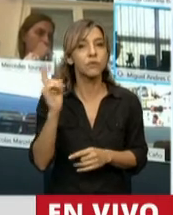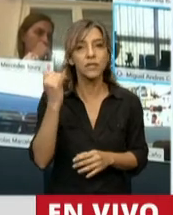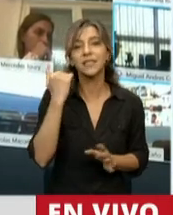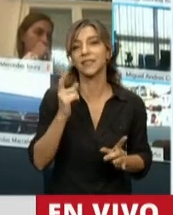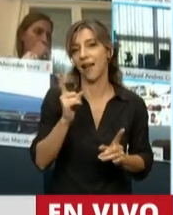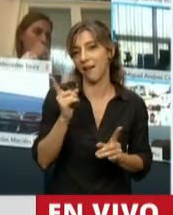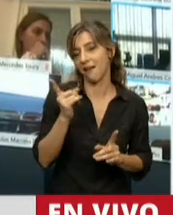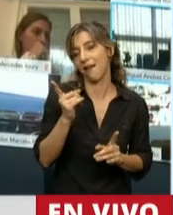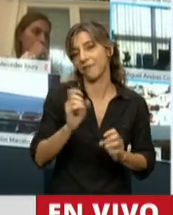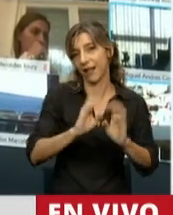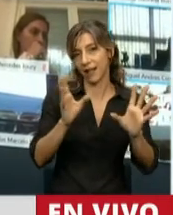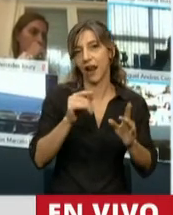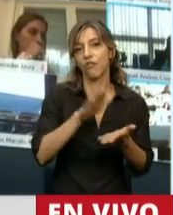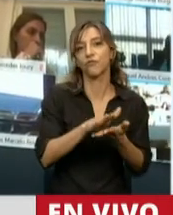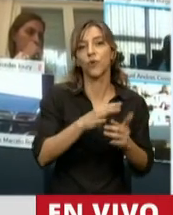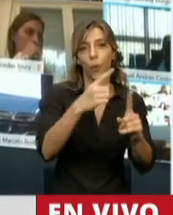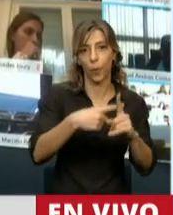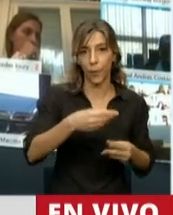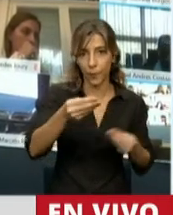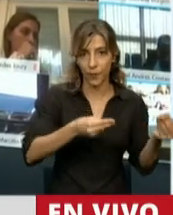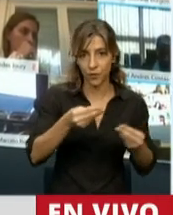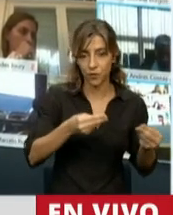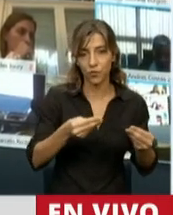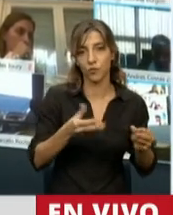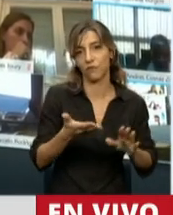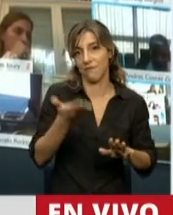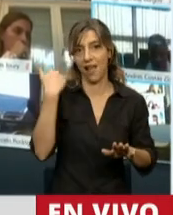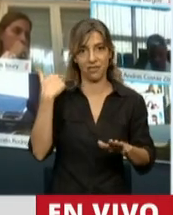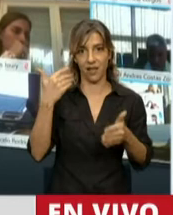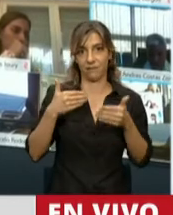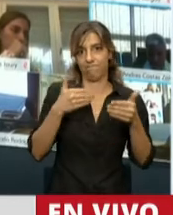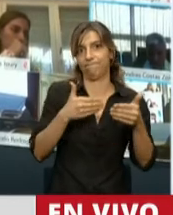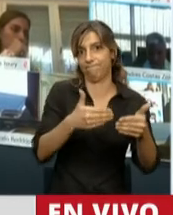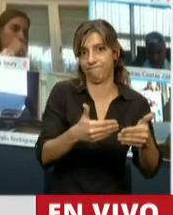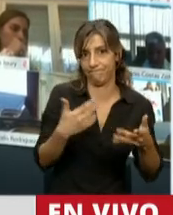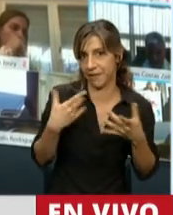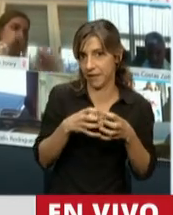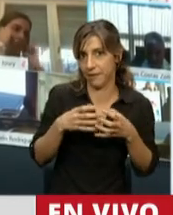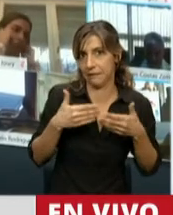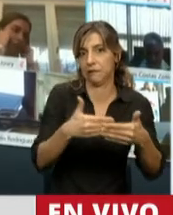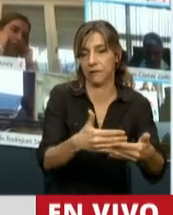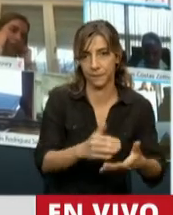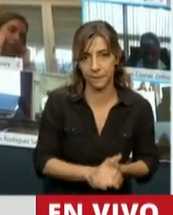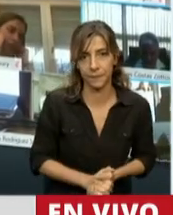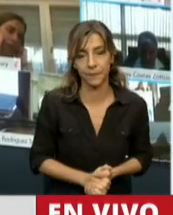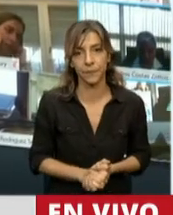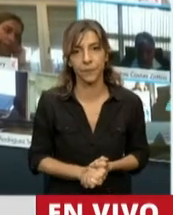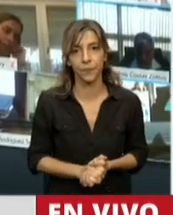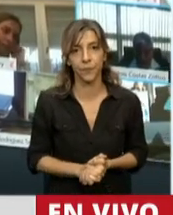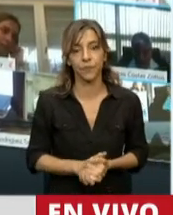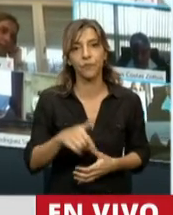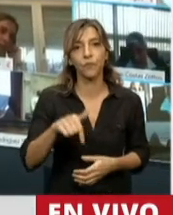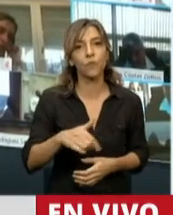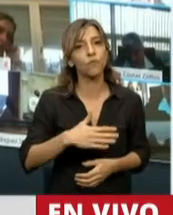presupuestarias sobre el presupuesto que venimos prorrogados en el año 2019. Y es grato, me es grato,